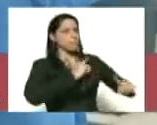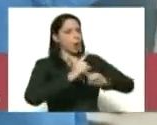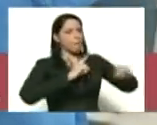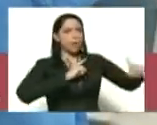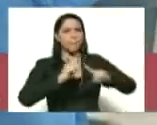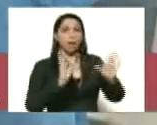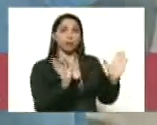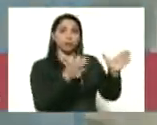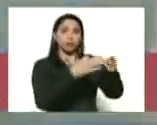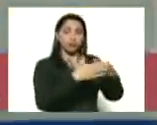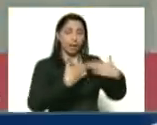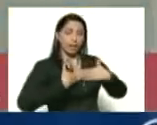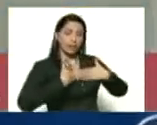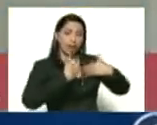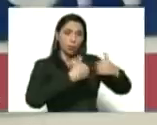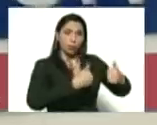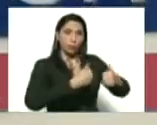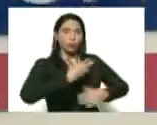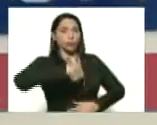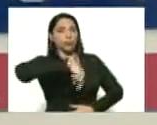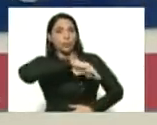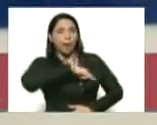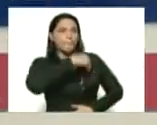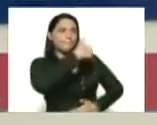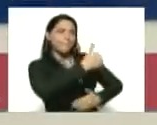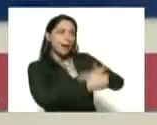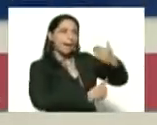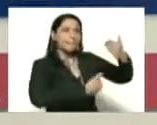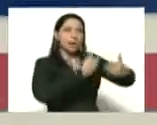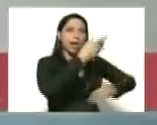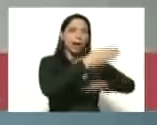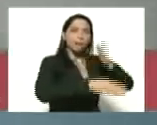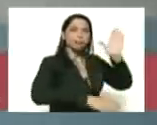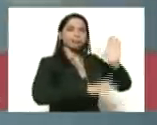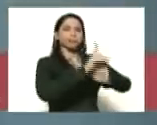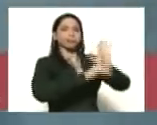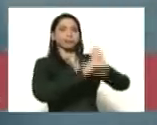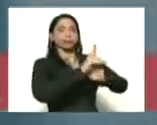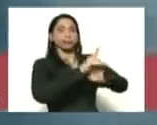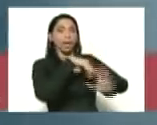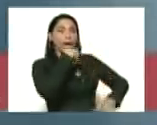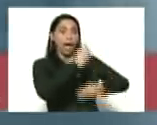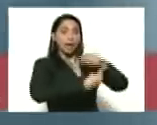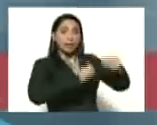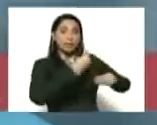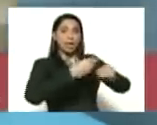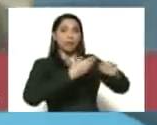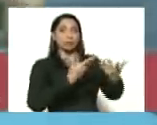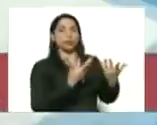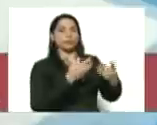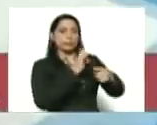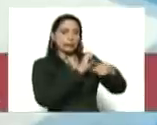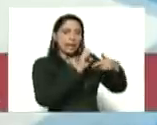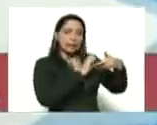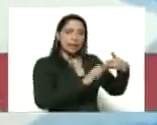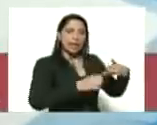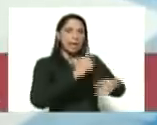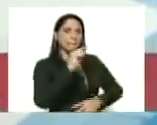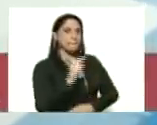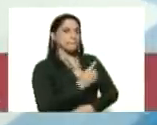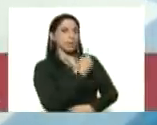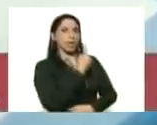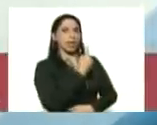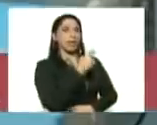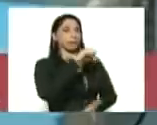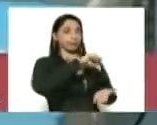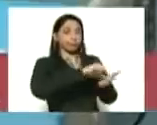los equipos de salud estamos avanzando implementando una estrategia fundamental que es la detección